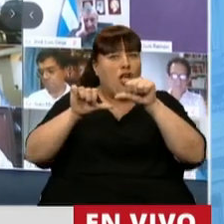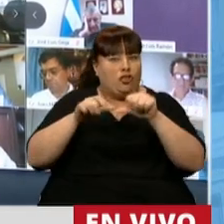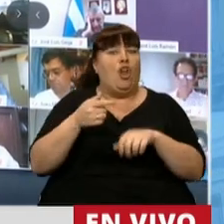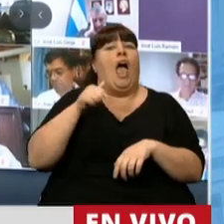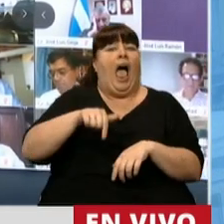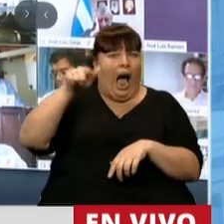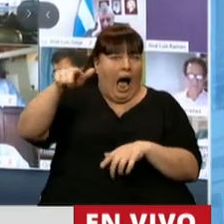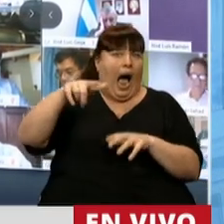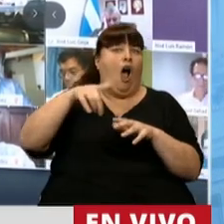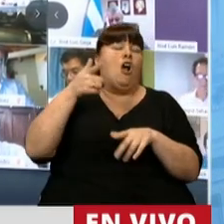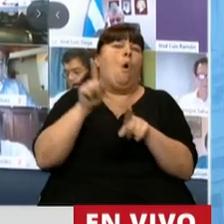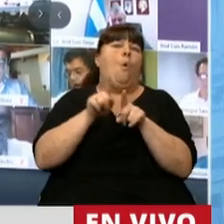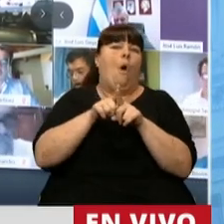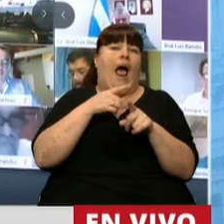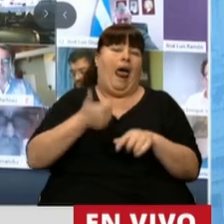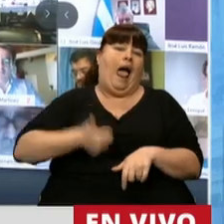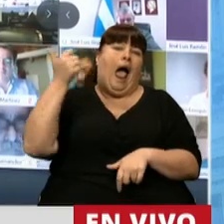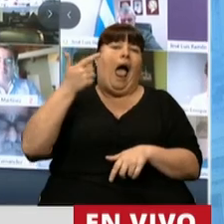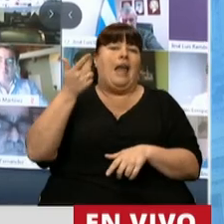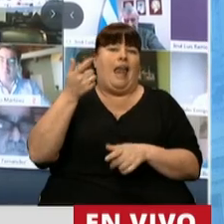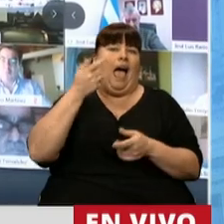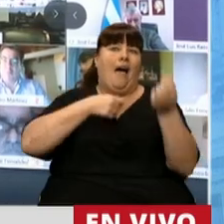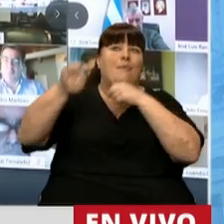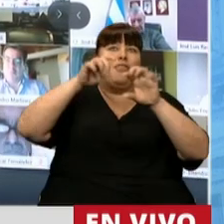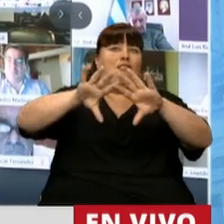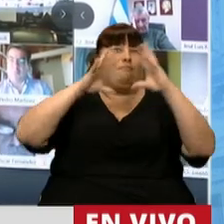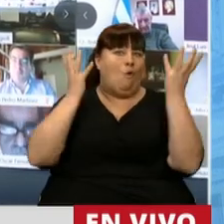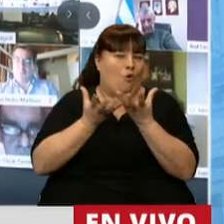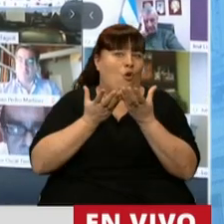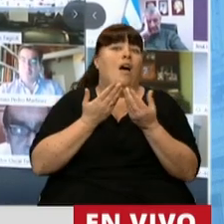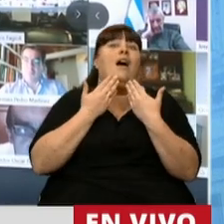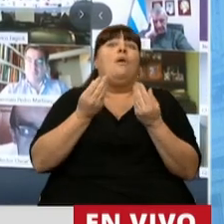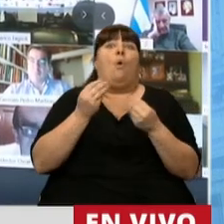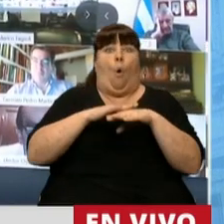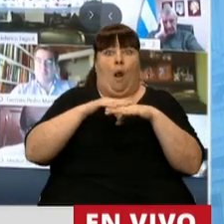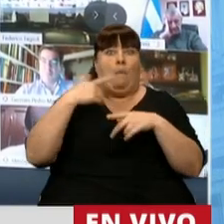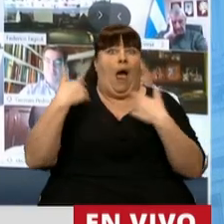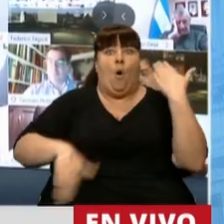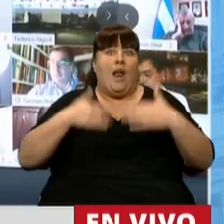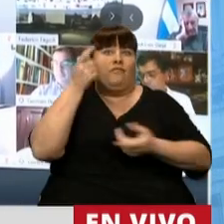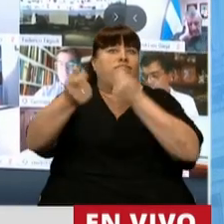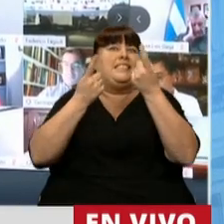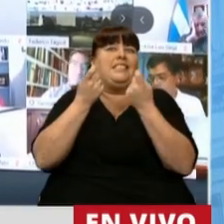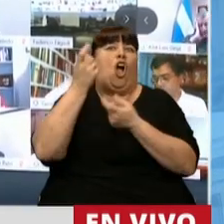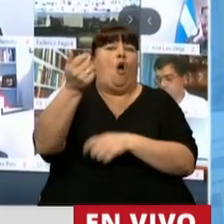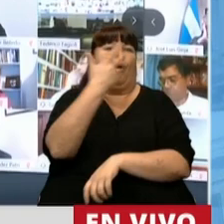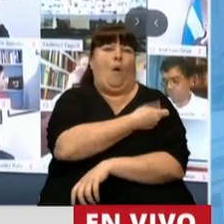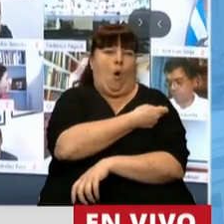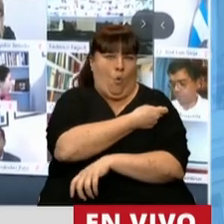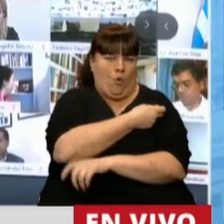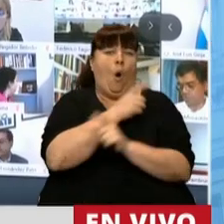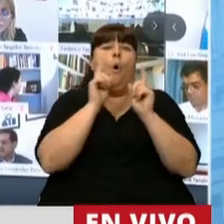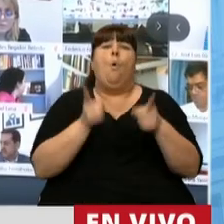que ahora tienen una posición ventajosa en el mercado internacional, producto de la urgencia y la gran demanda por las vacunas,